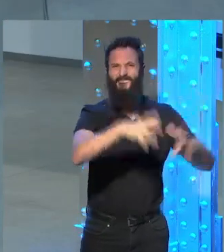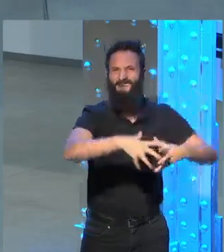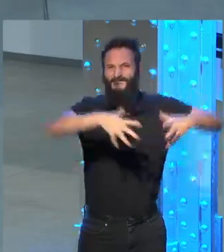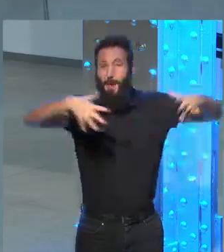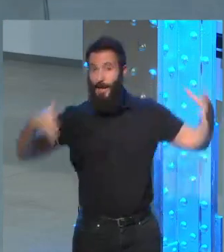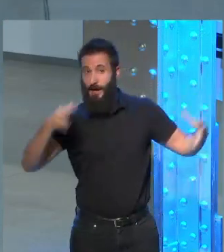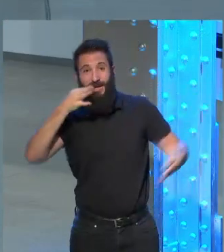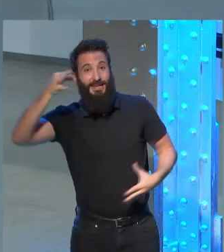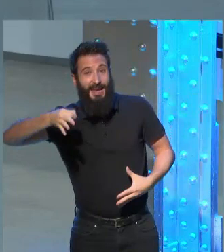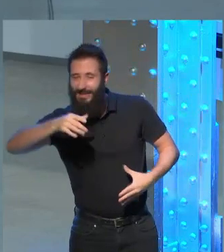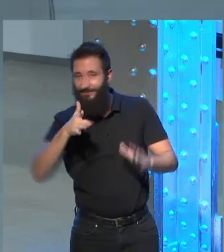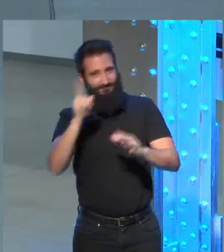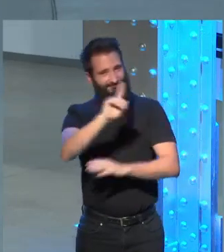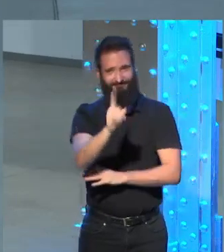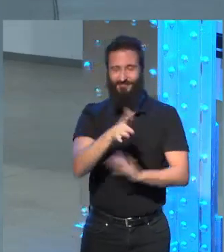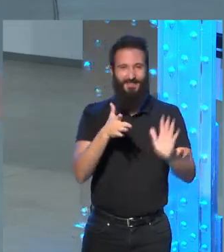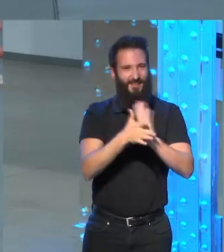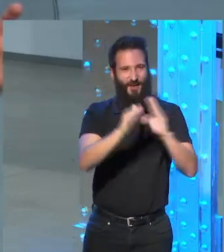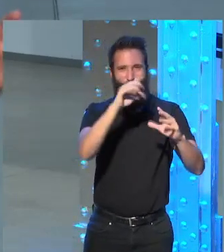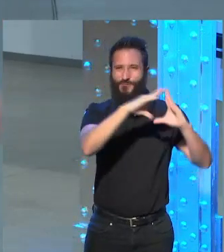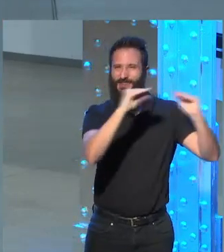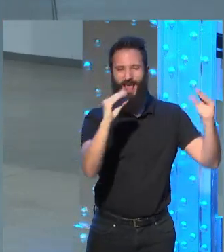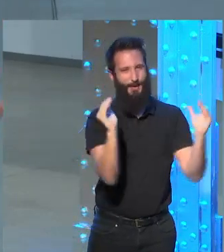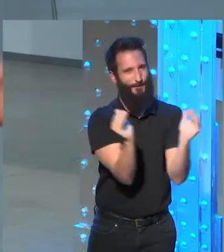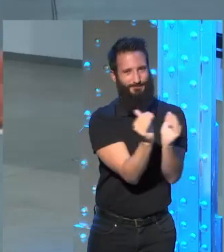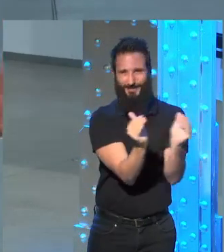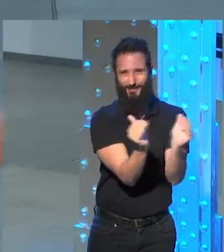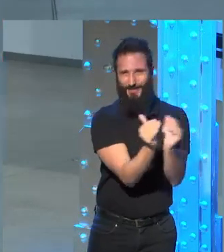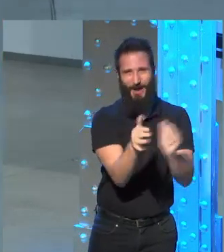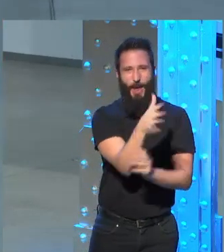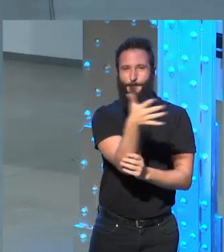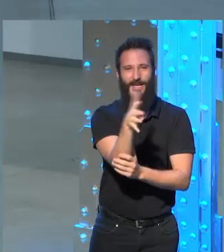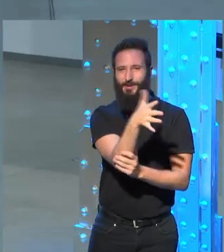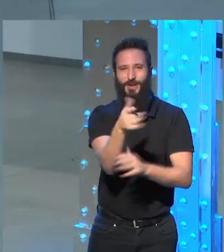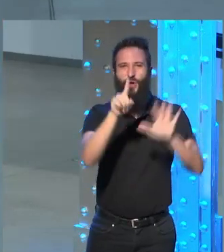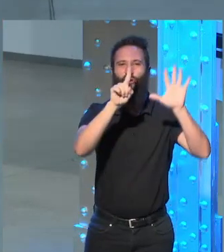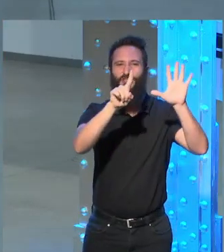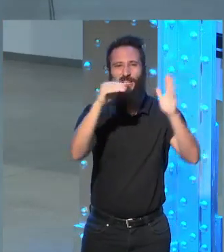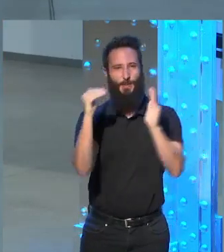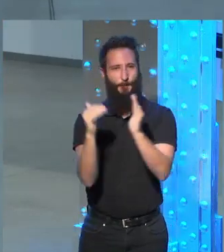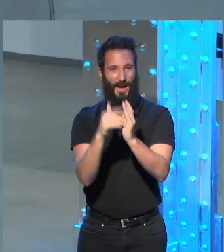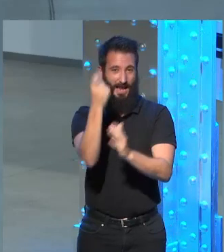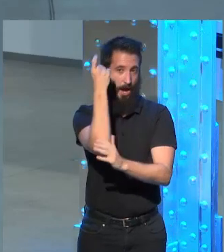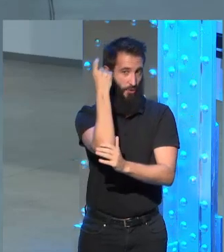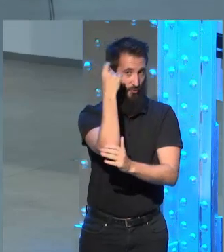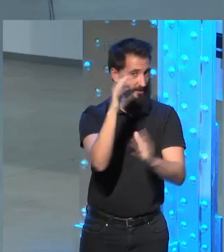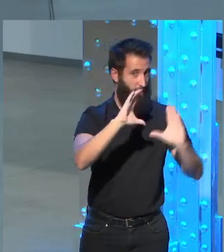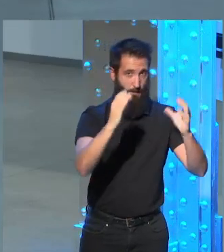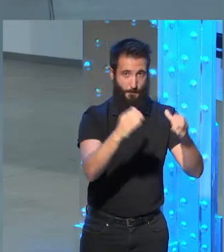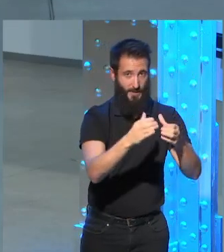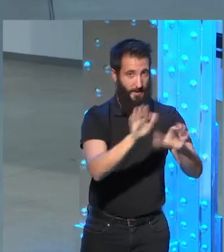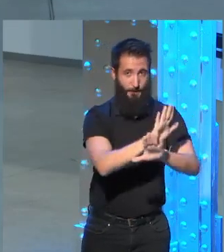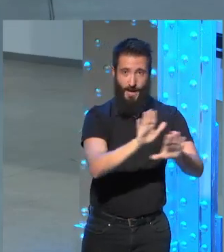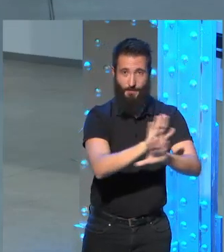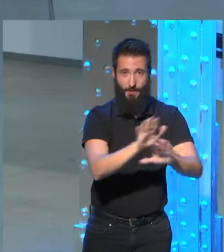realidad es una universidad muy pequeña, muy, muy pequeña, 6.000 estudiantes aproximadamente, nada más. O